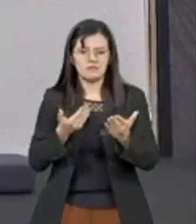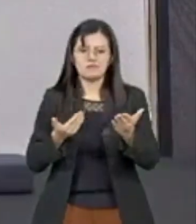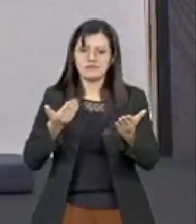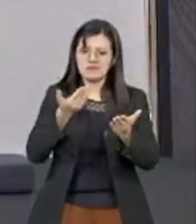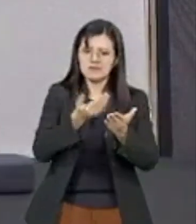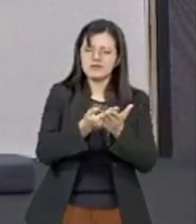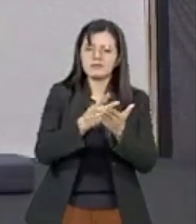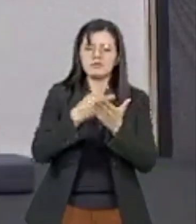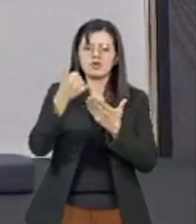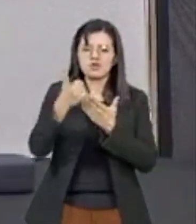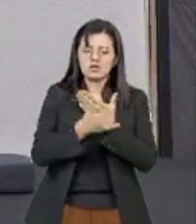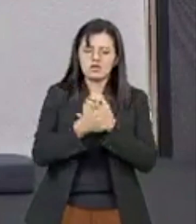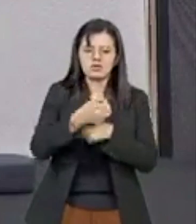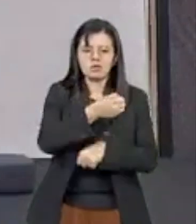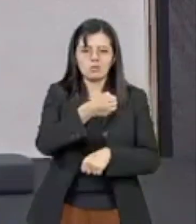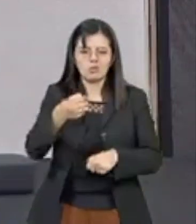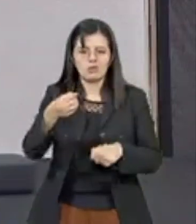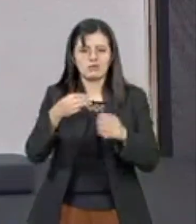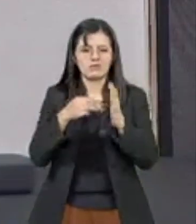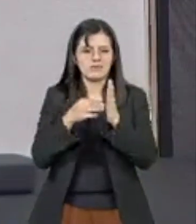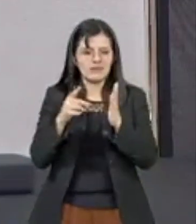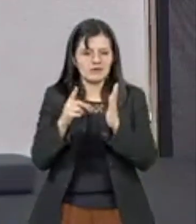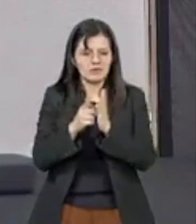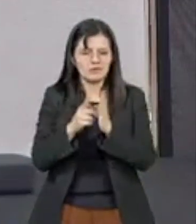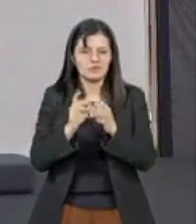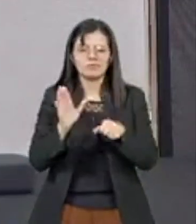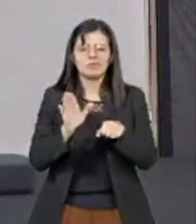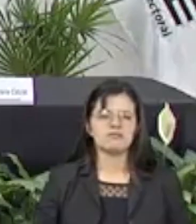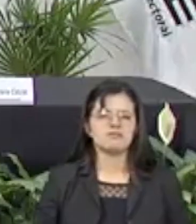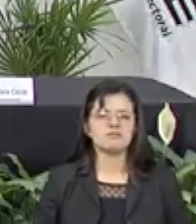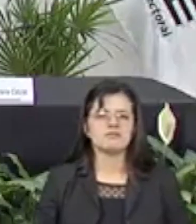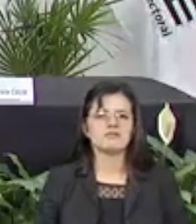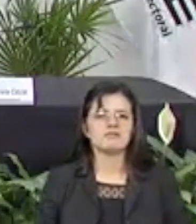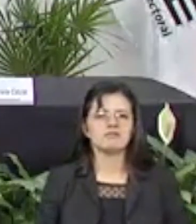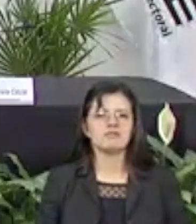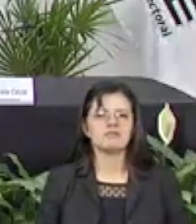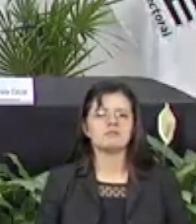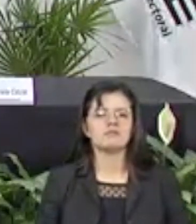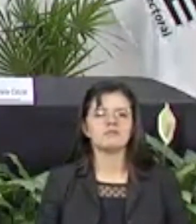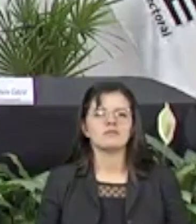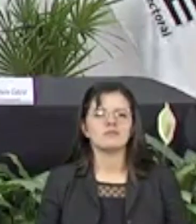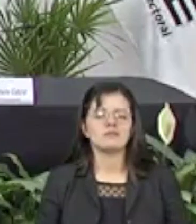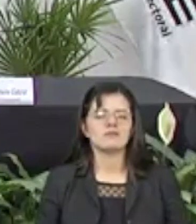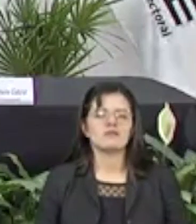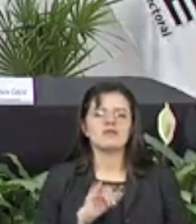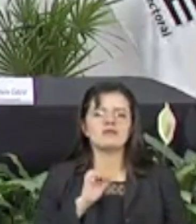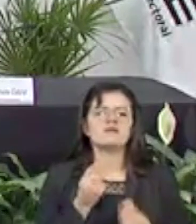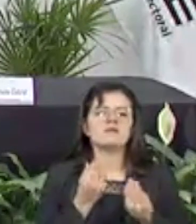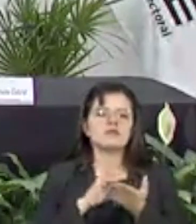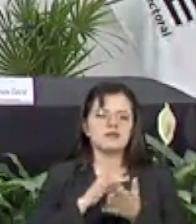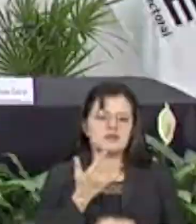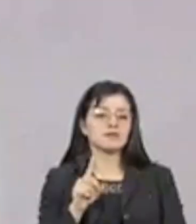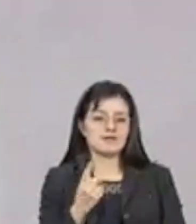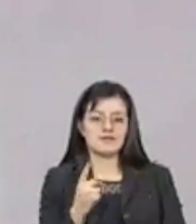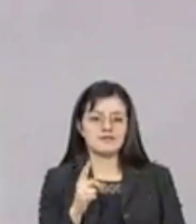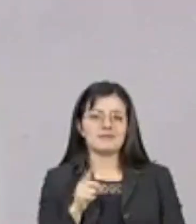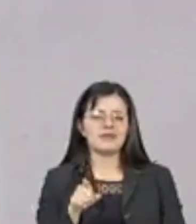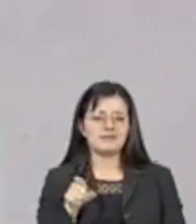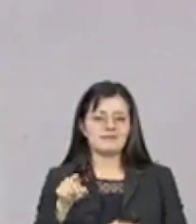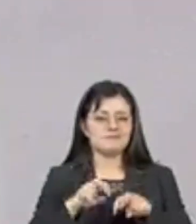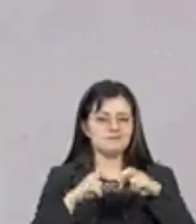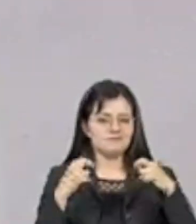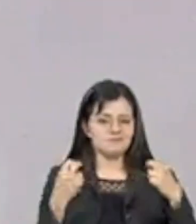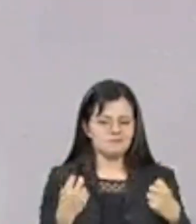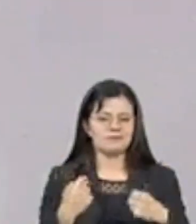de un proceso de elección, pues quienes estén acreditados podrán participar en todo proceso, desde sesiones hasta casillas del país. Para